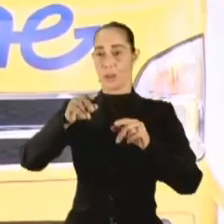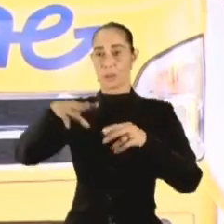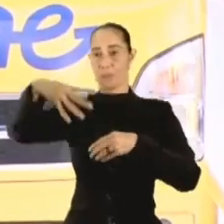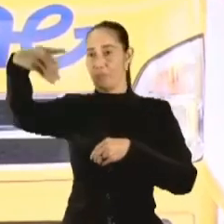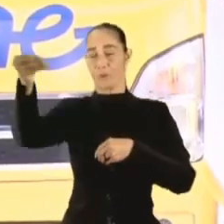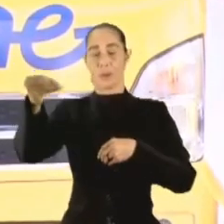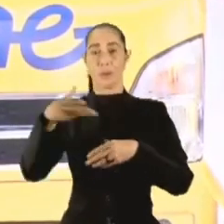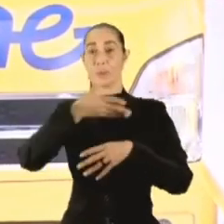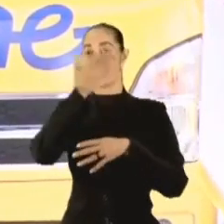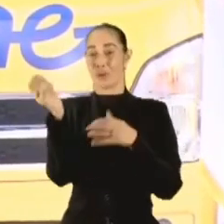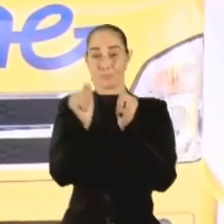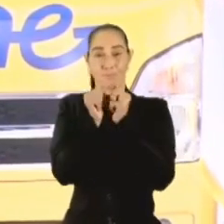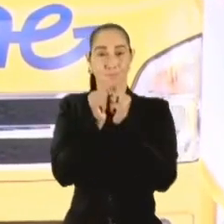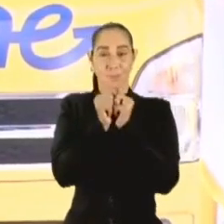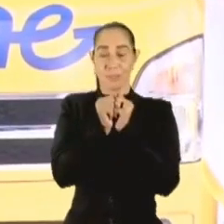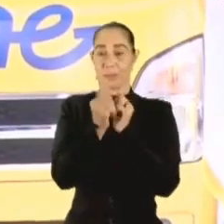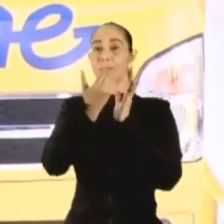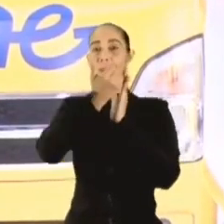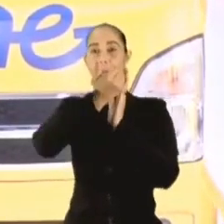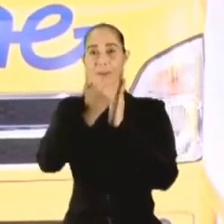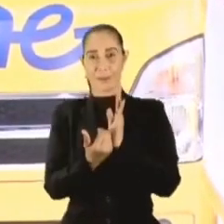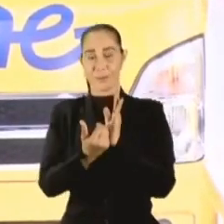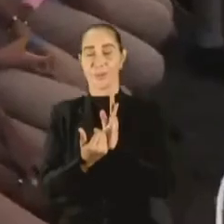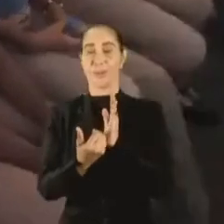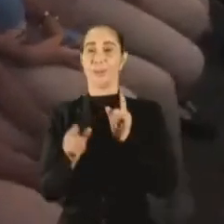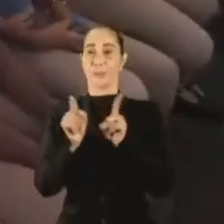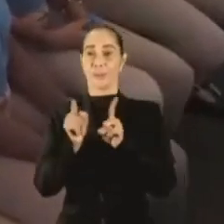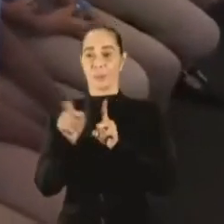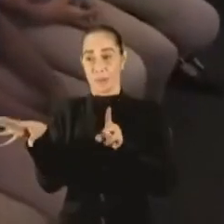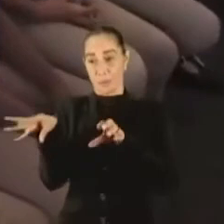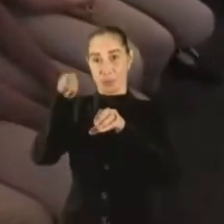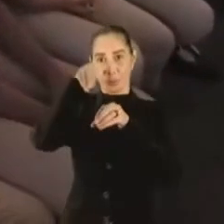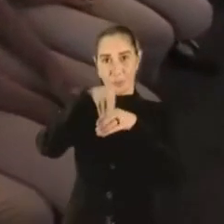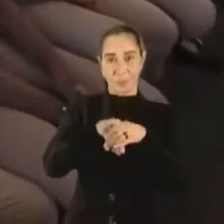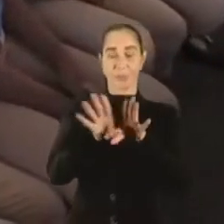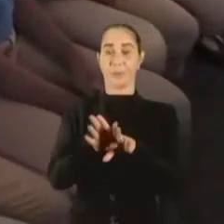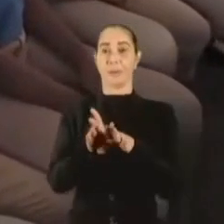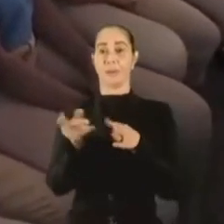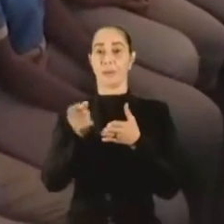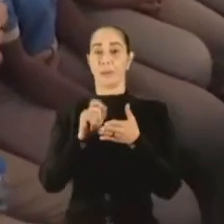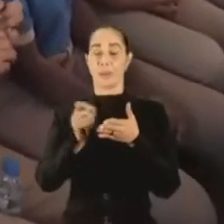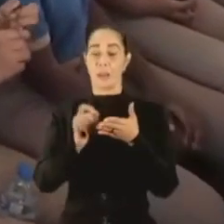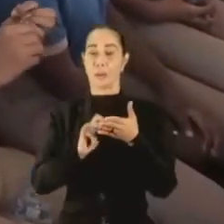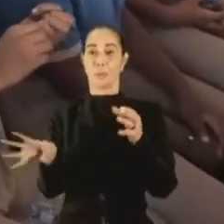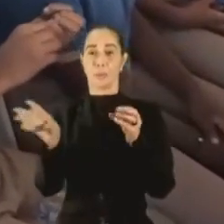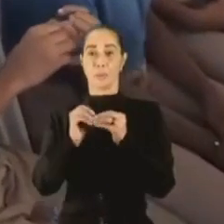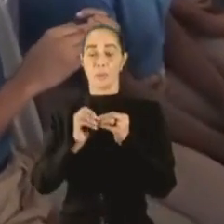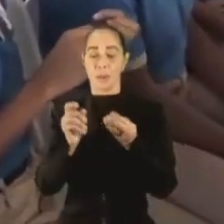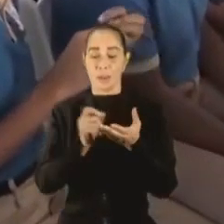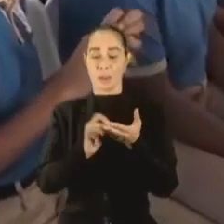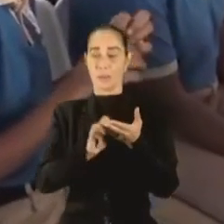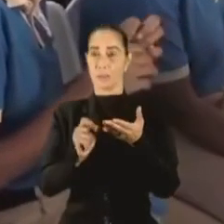sobrepoblación se ha reducido a tal punto que no se han inscrito ninguno más en los últimos